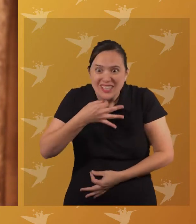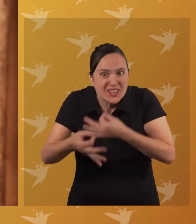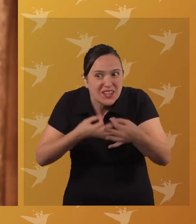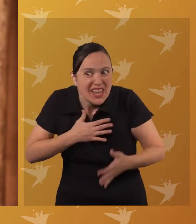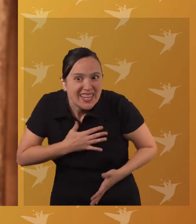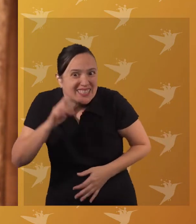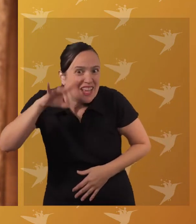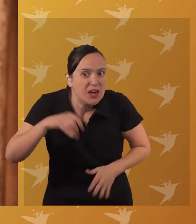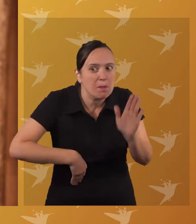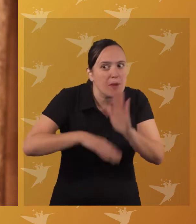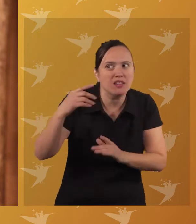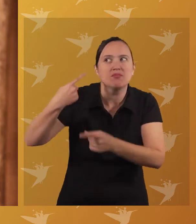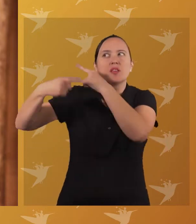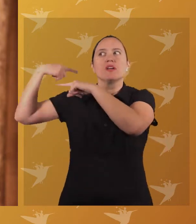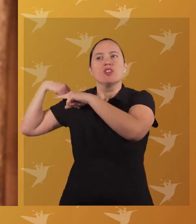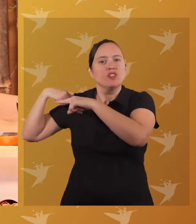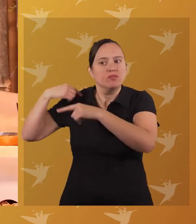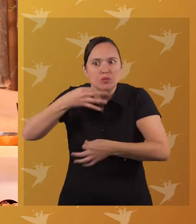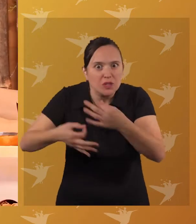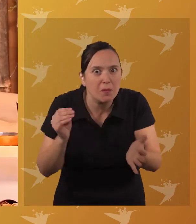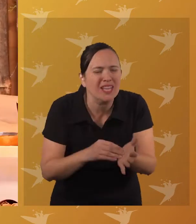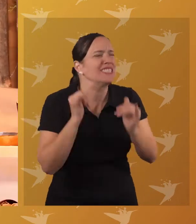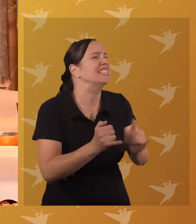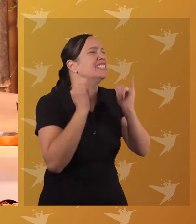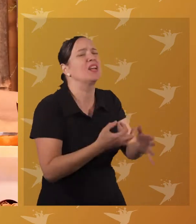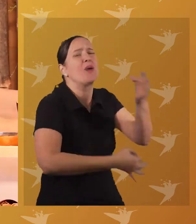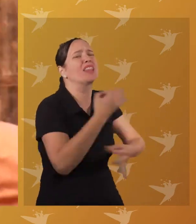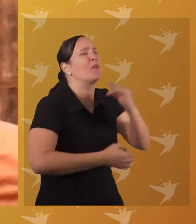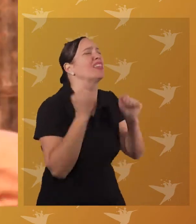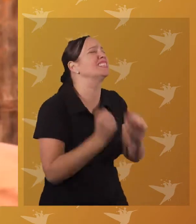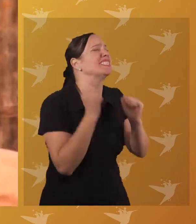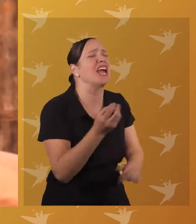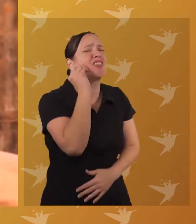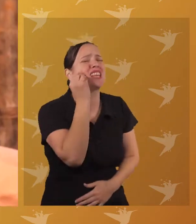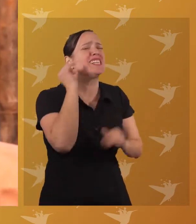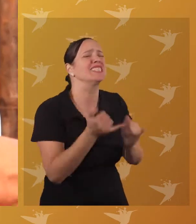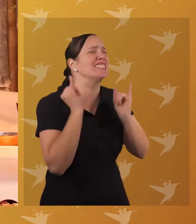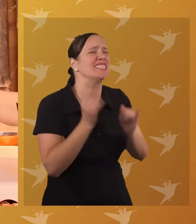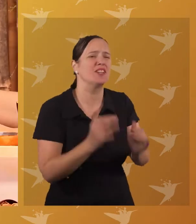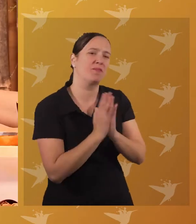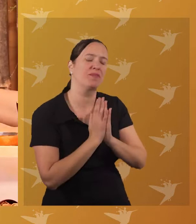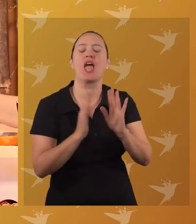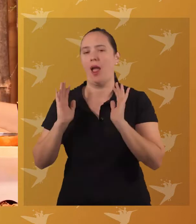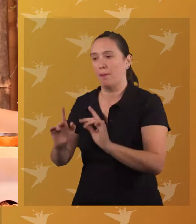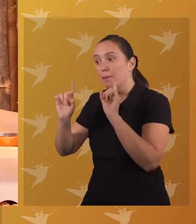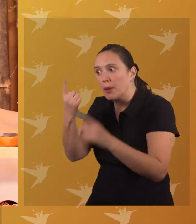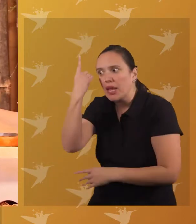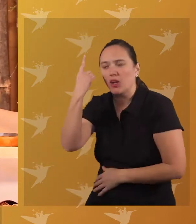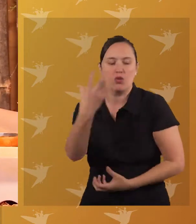les gustaría saber Qué pasó con nuestros antepasados después Sí, sí, sí, abuela Sí, sí, sí, sí abuelita Sí, sí, sí, sí Muy bien